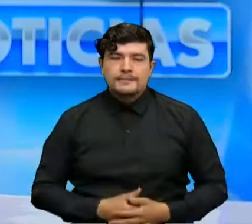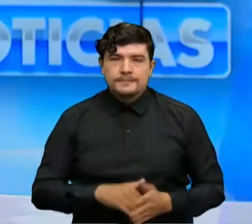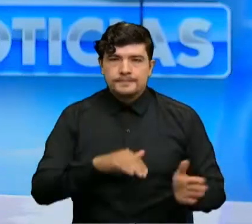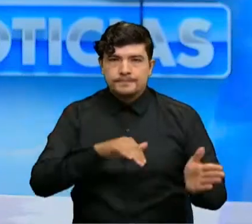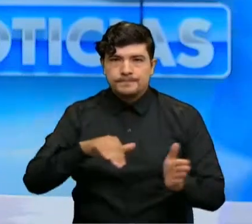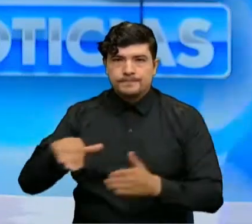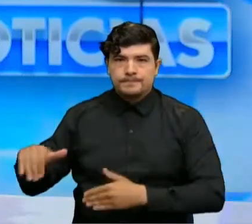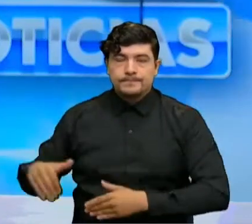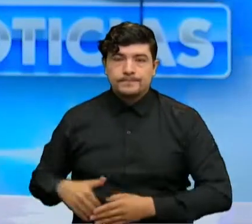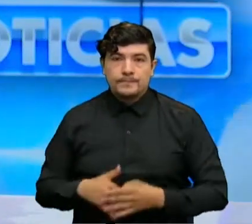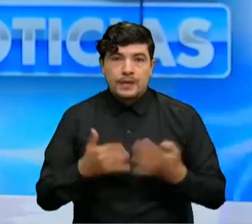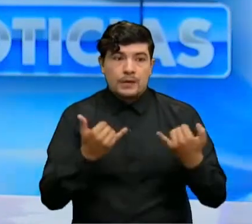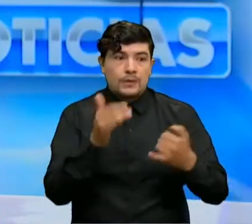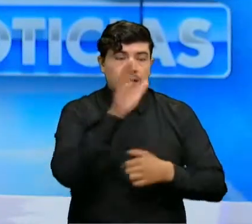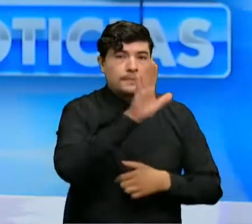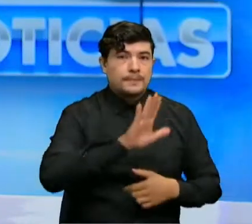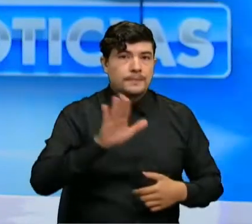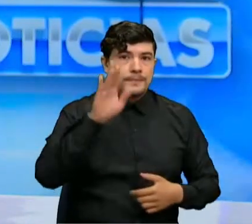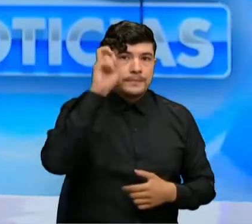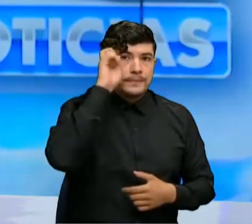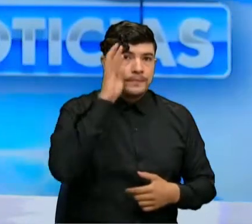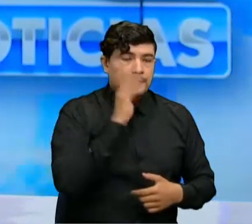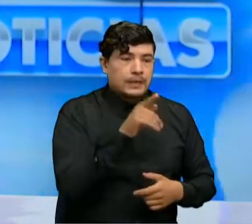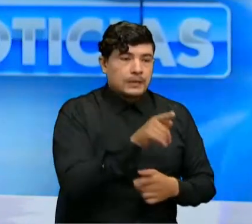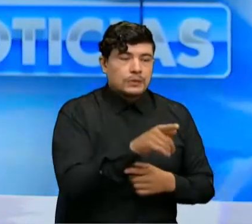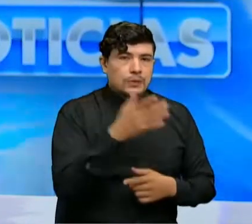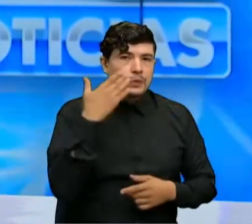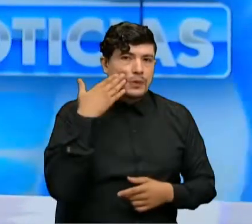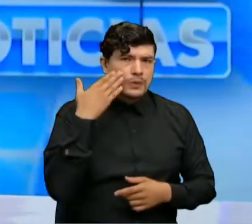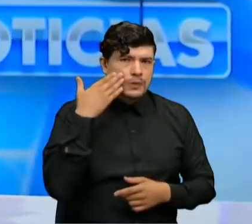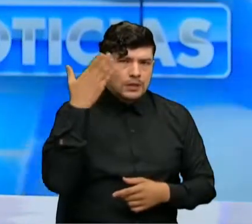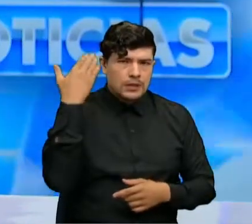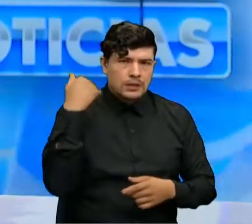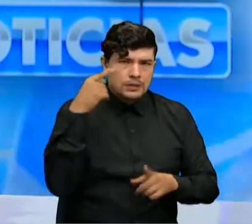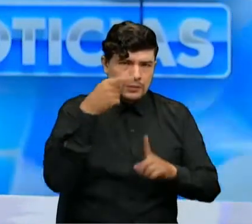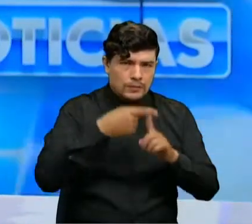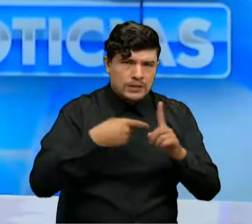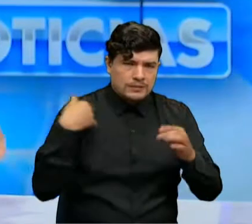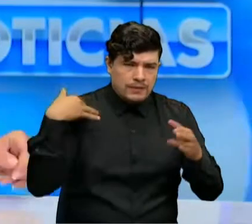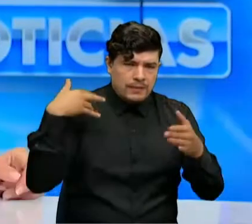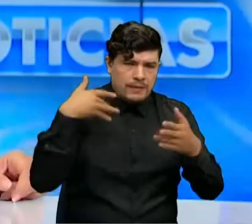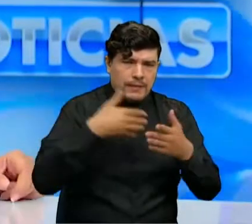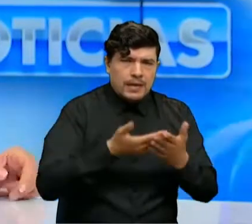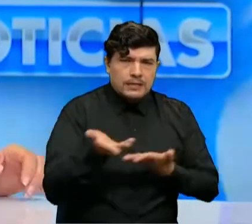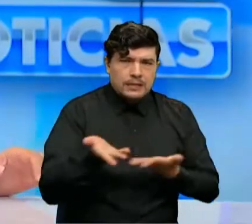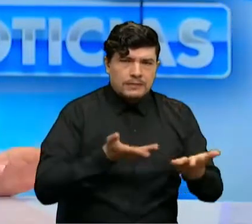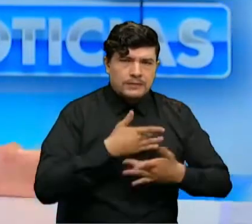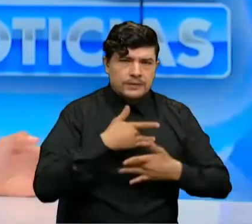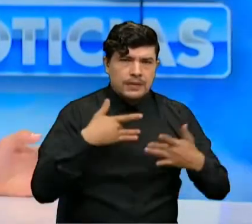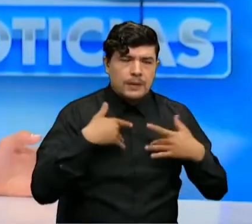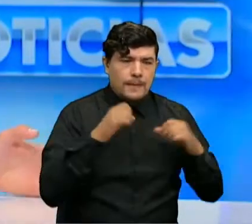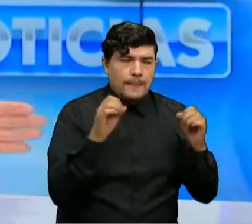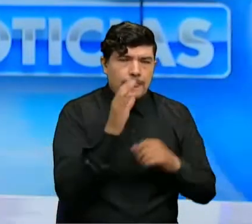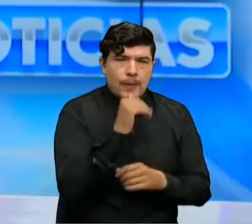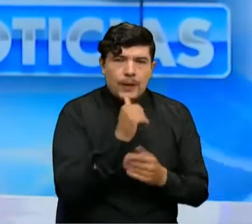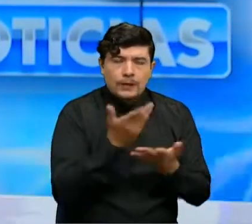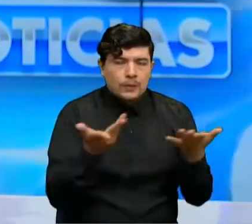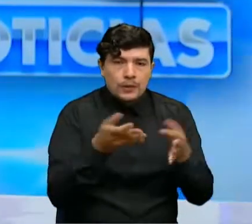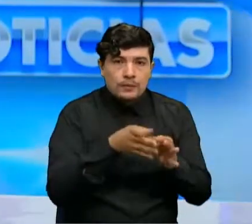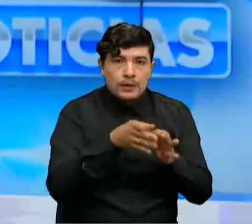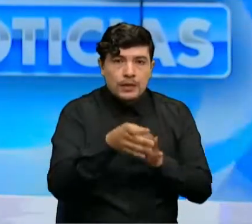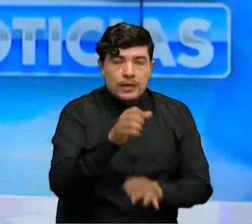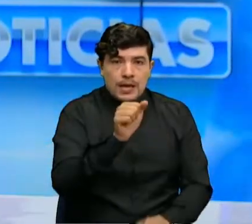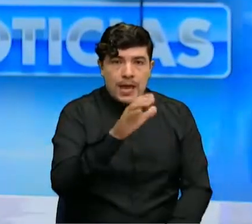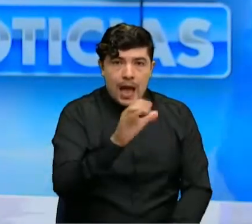Desplazamos a Norte de Santander, pues un mes sin servicio médico completan los habitantes de Acarí. Ciudadanos de los sectores urbanos y